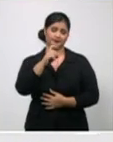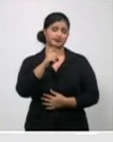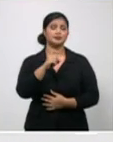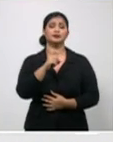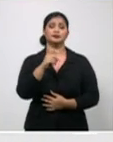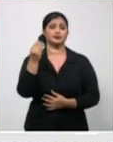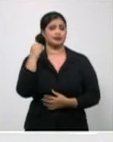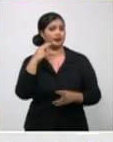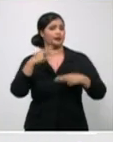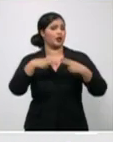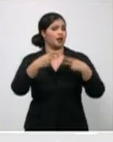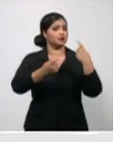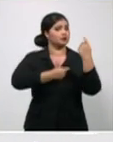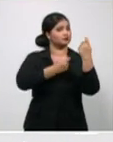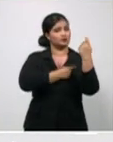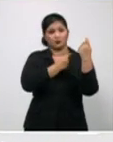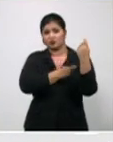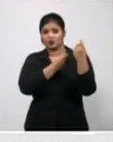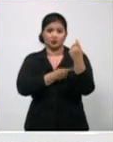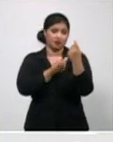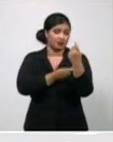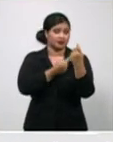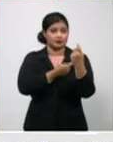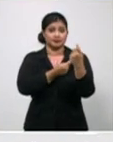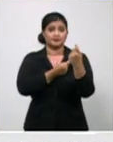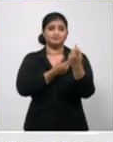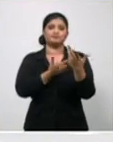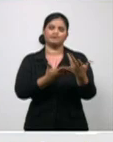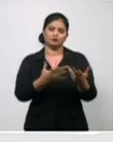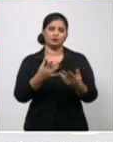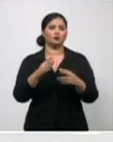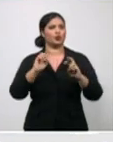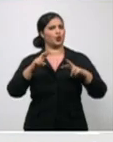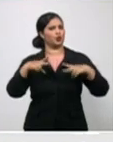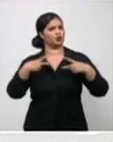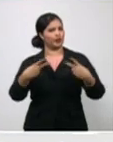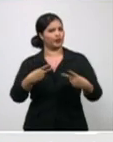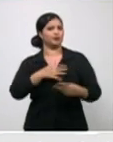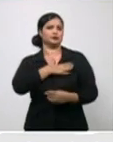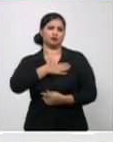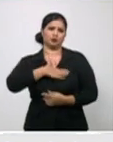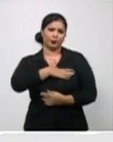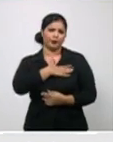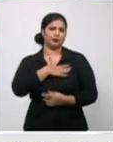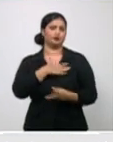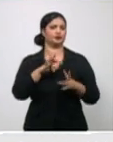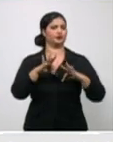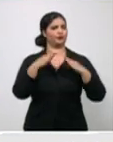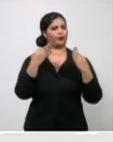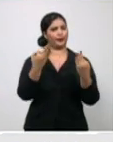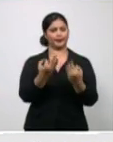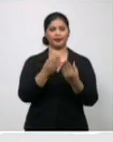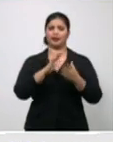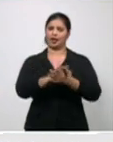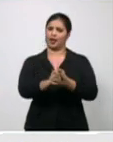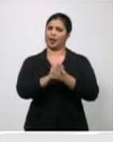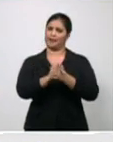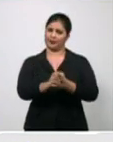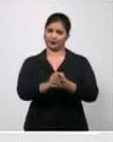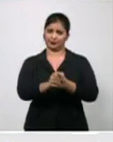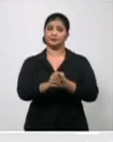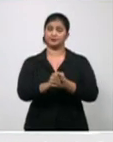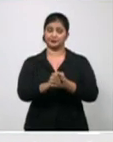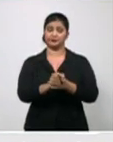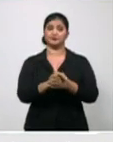se hicieron para ellos. Nuevamente nuestras condolencias a familiares y amistades. El otro es un